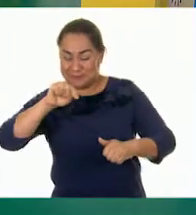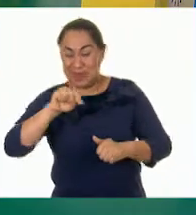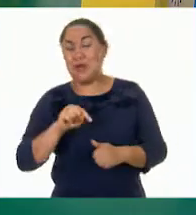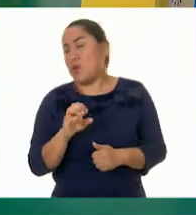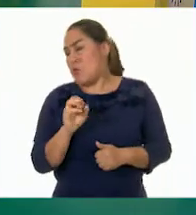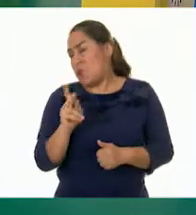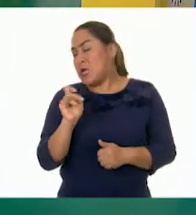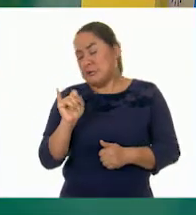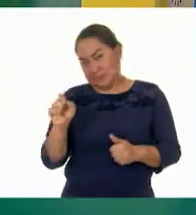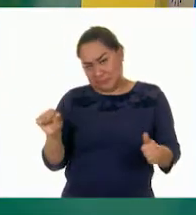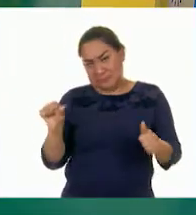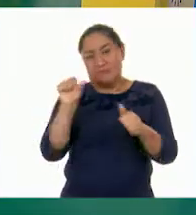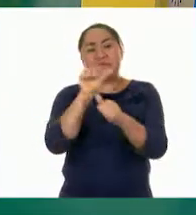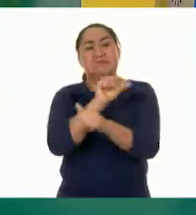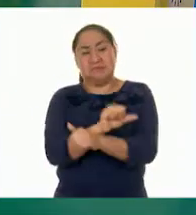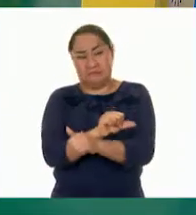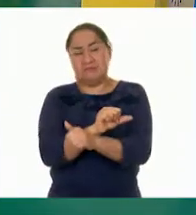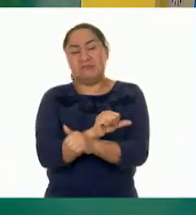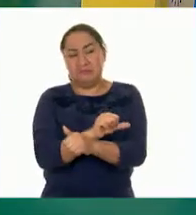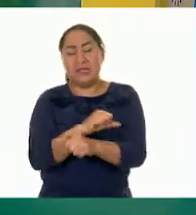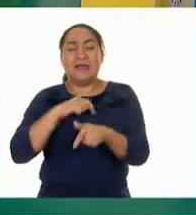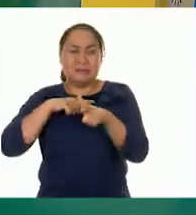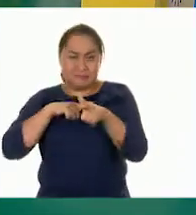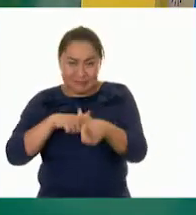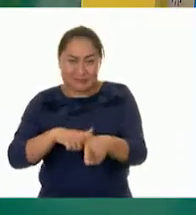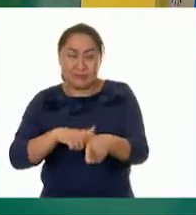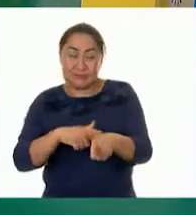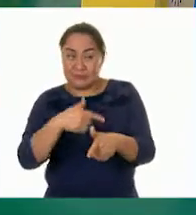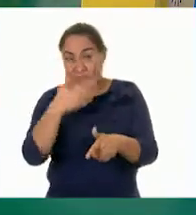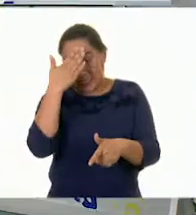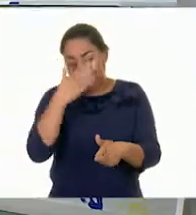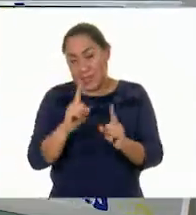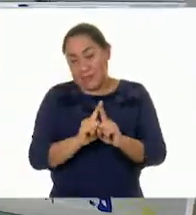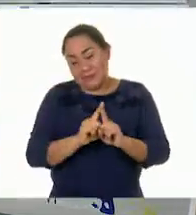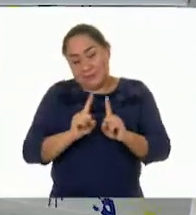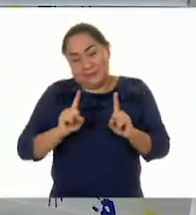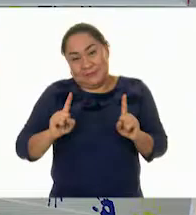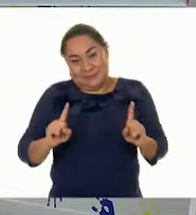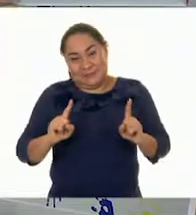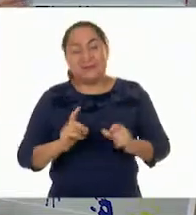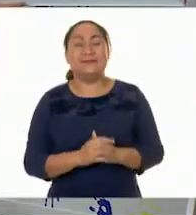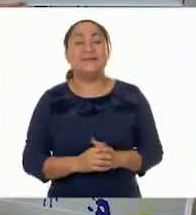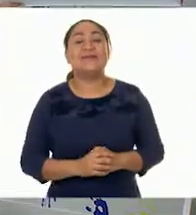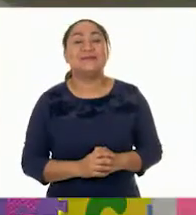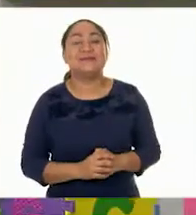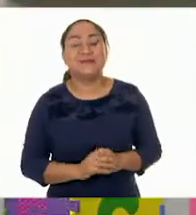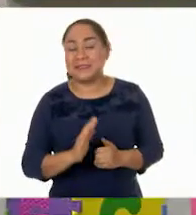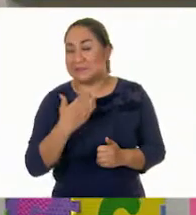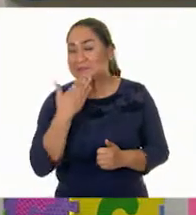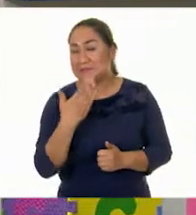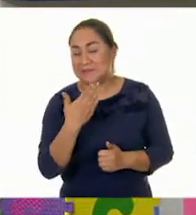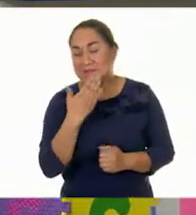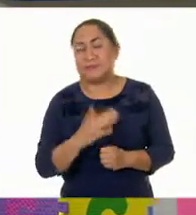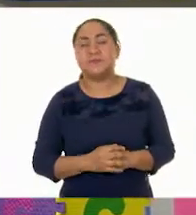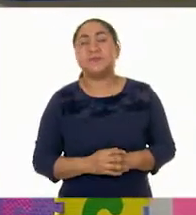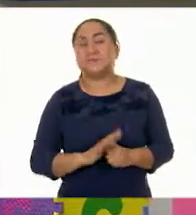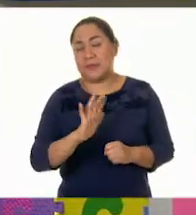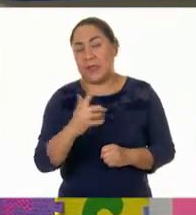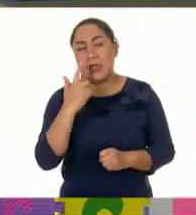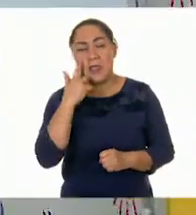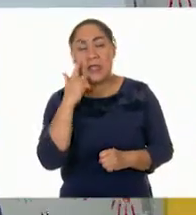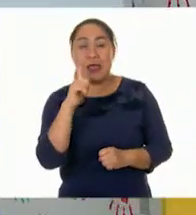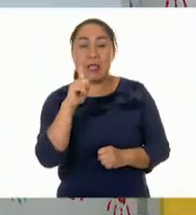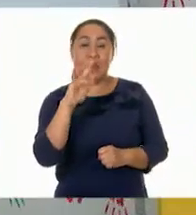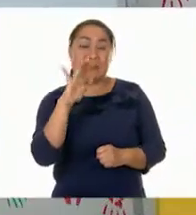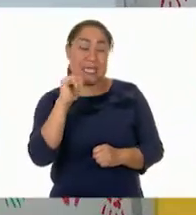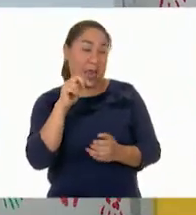a intercambiar lugares para continuar respetando la sana distancia. Claro. Muy bien. Entonces, Rana Lucía